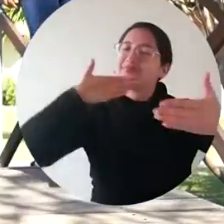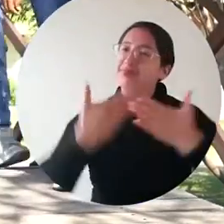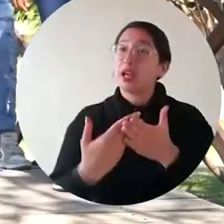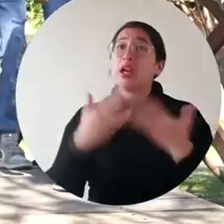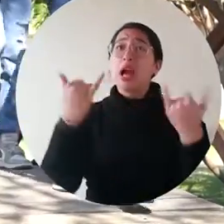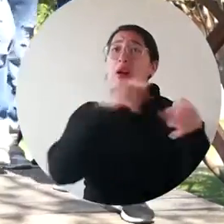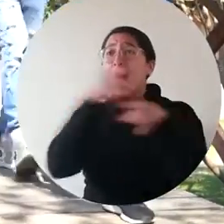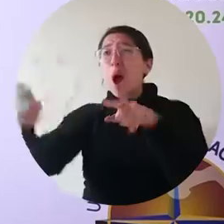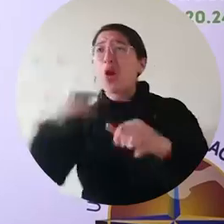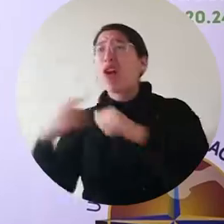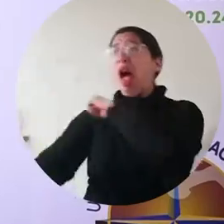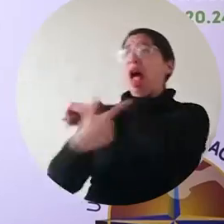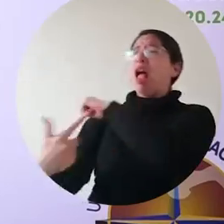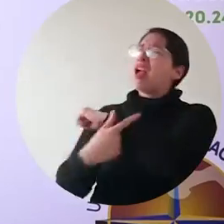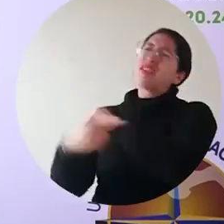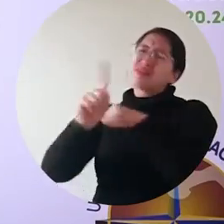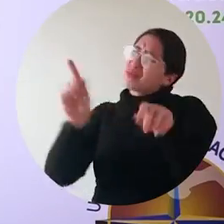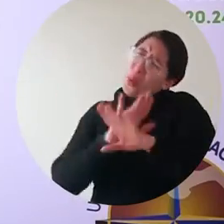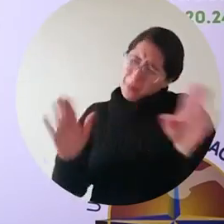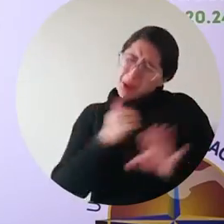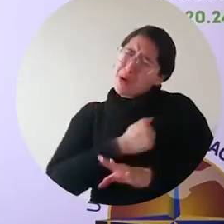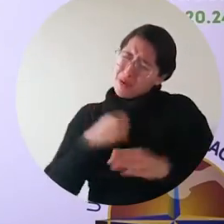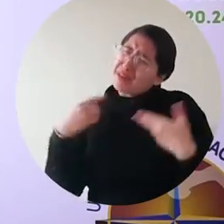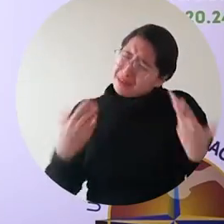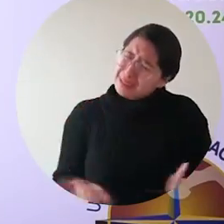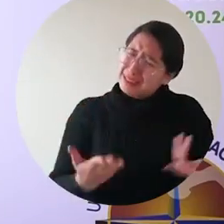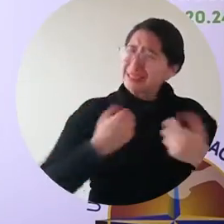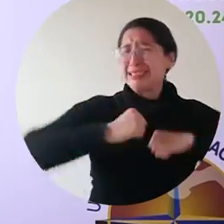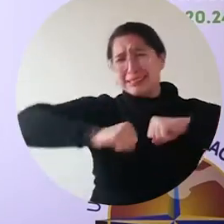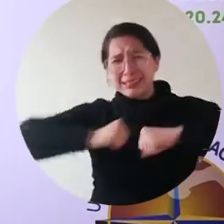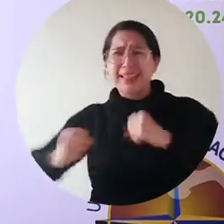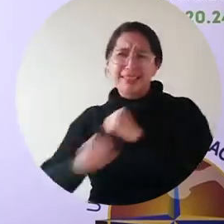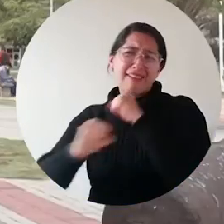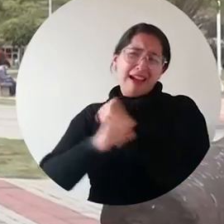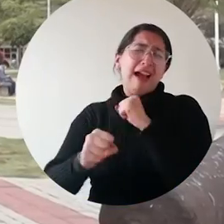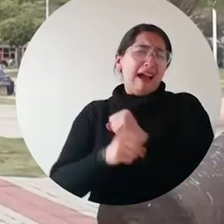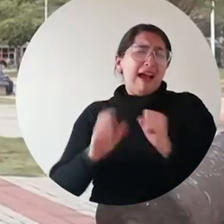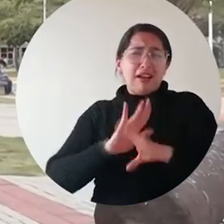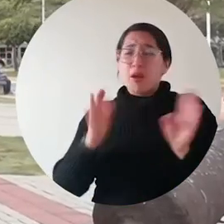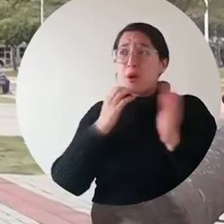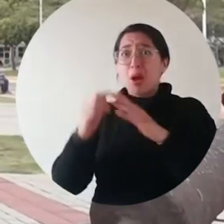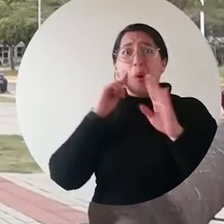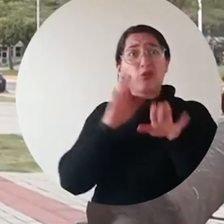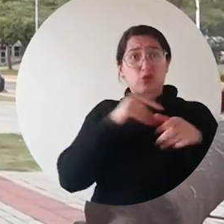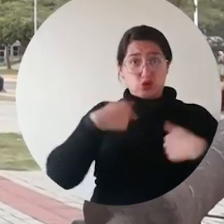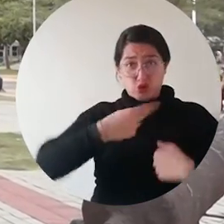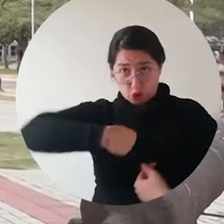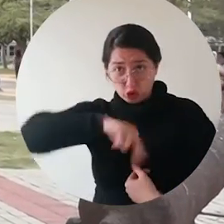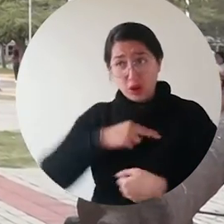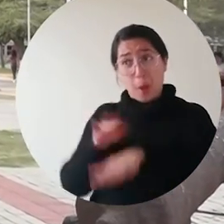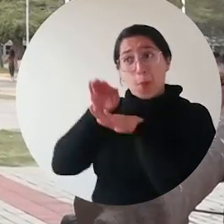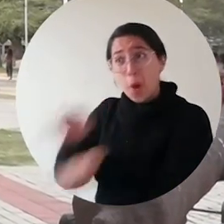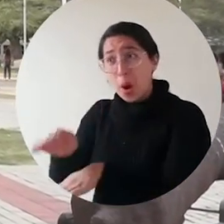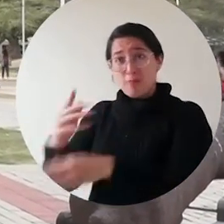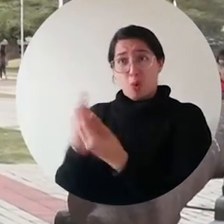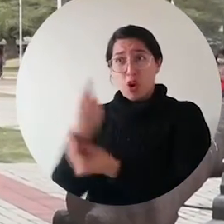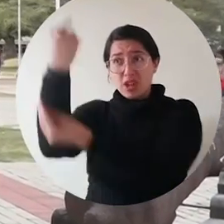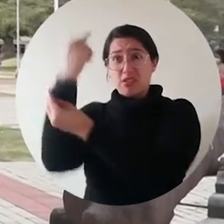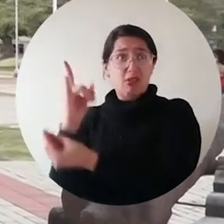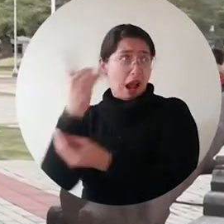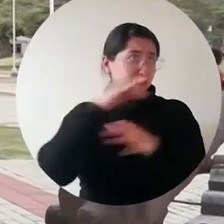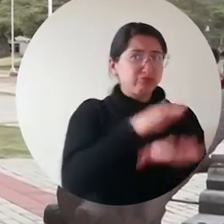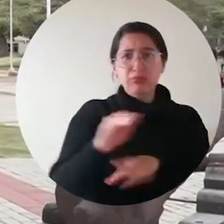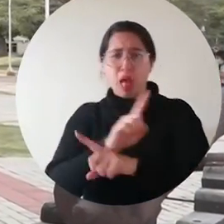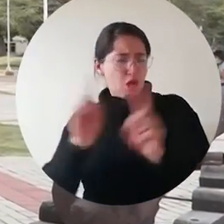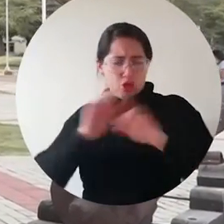trabajar. La universidad es una leyenda importante para el territorio, pero la universidad no se va a poner al servicio de ninguna fuerza, partido político o interés particular